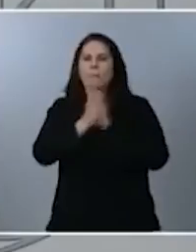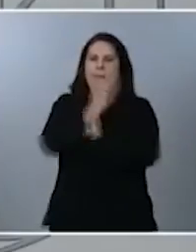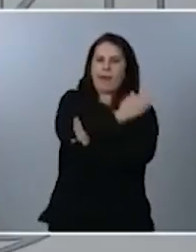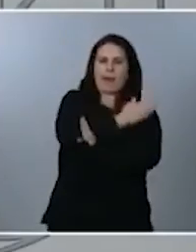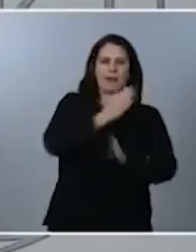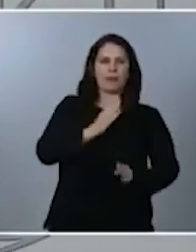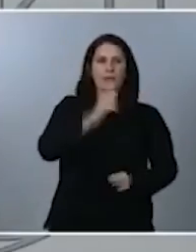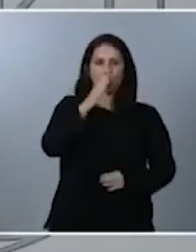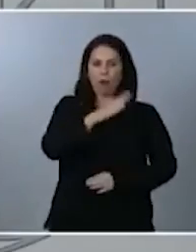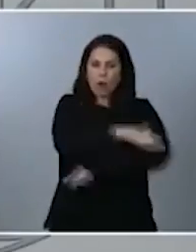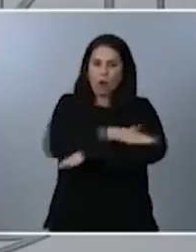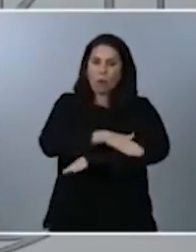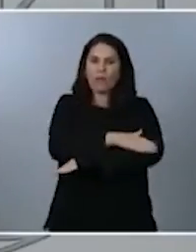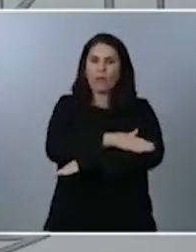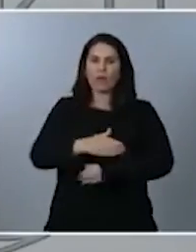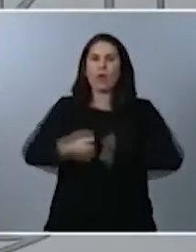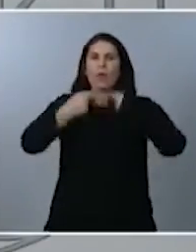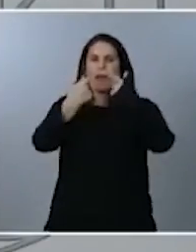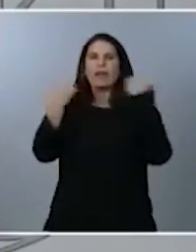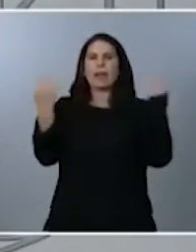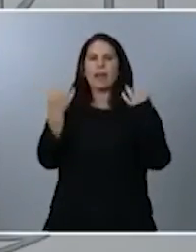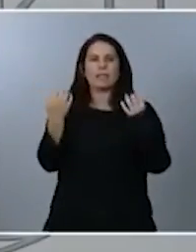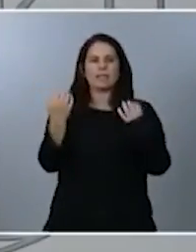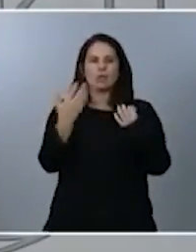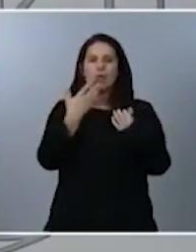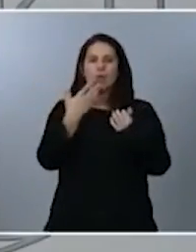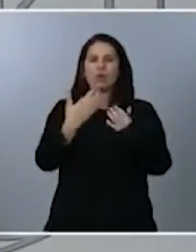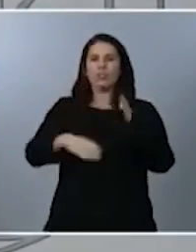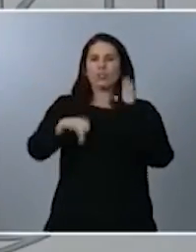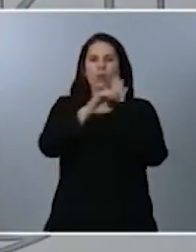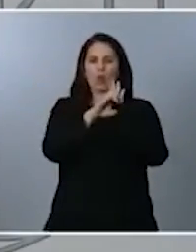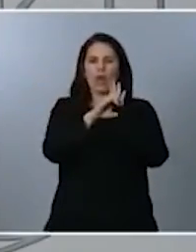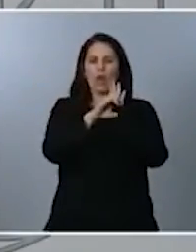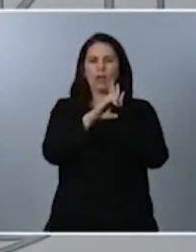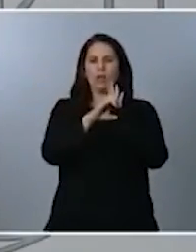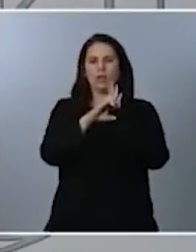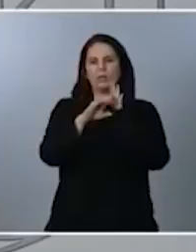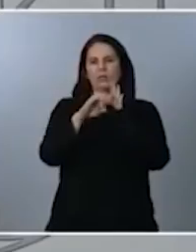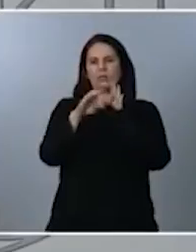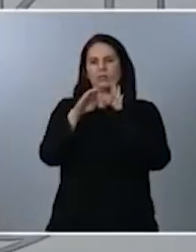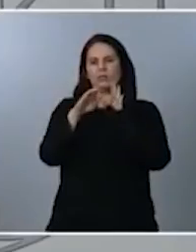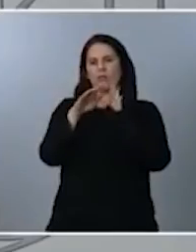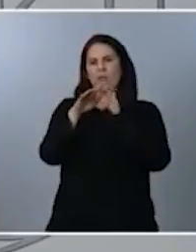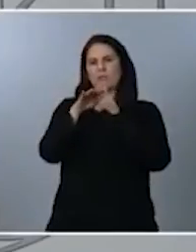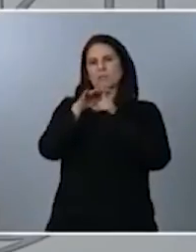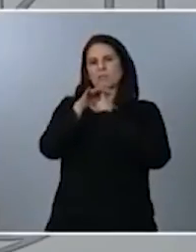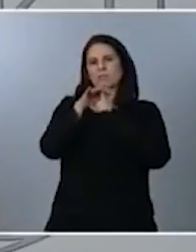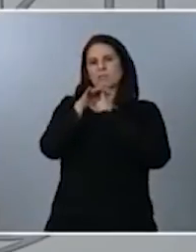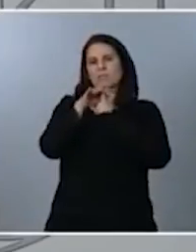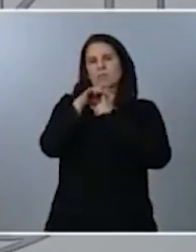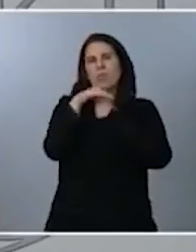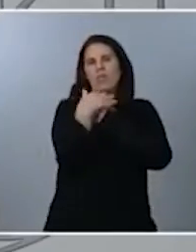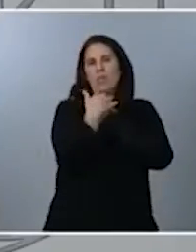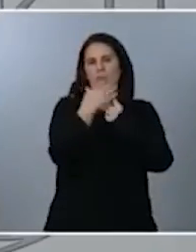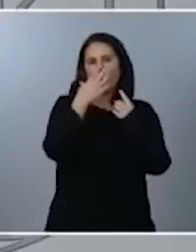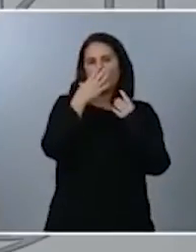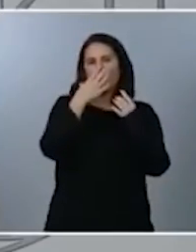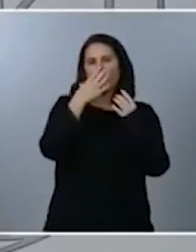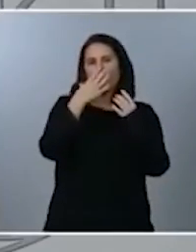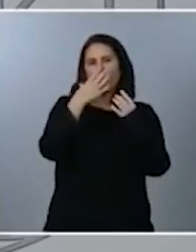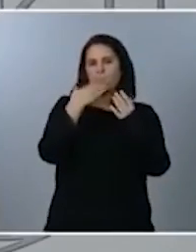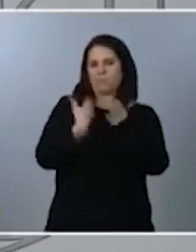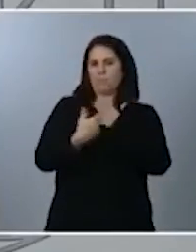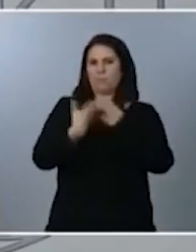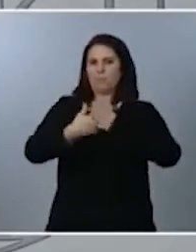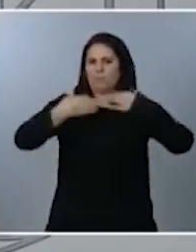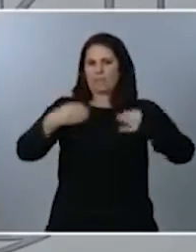un amparo jurídico constitucional en el aspecto más garantista que tiene nuestra Constitución cuando se trata